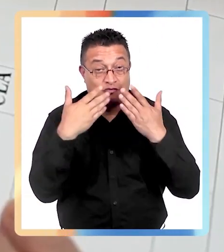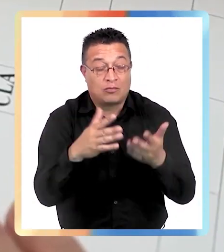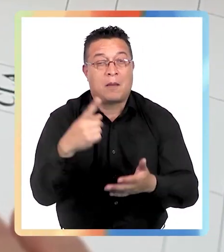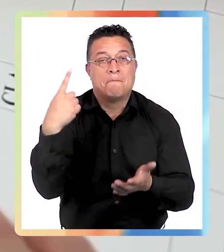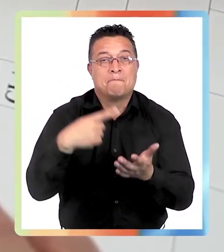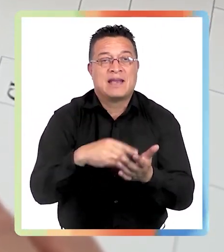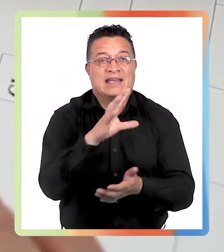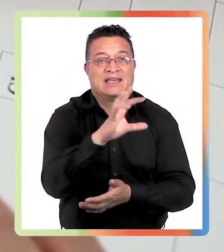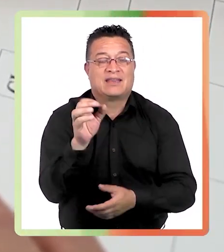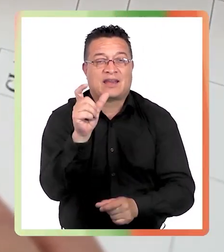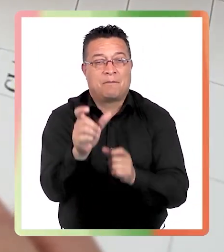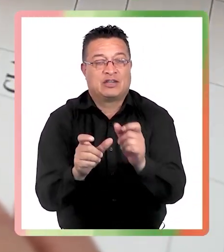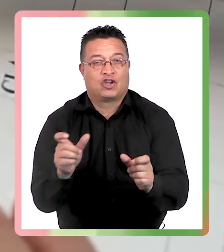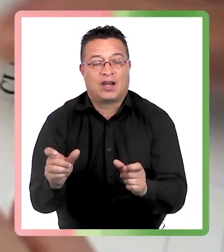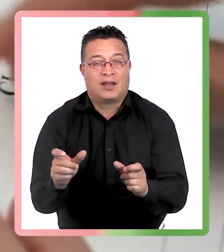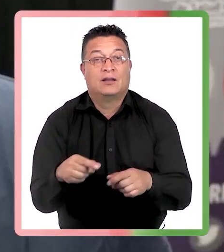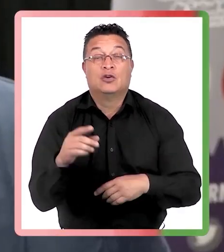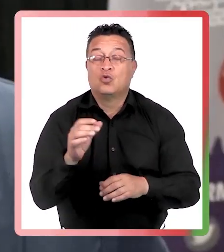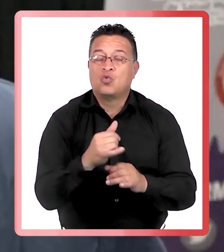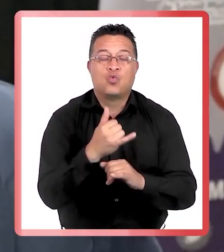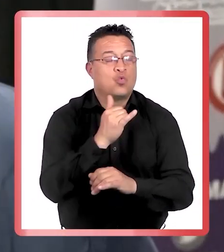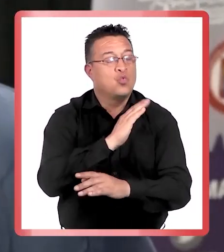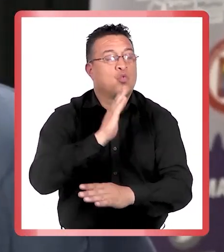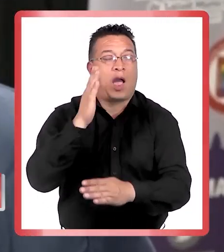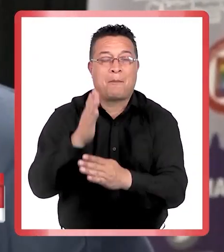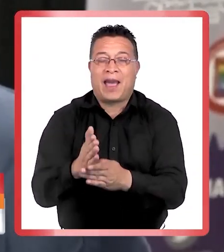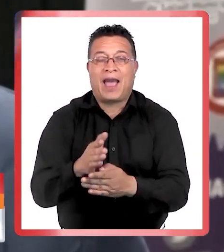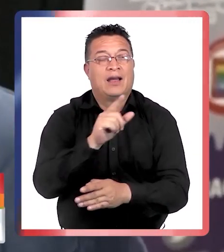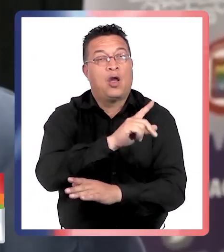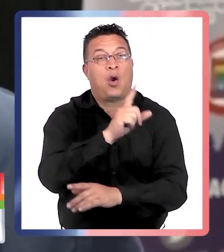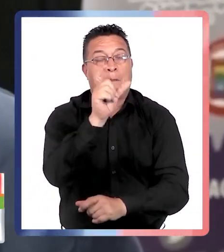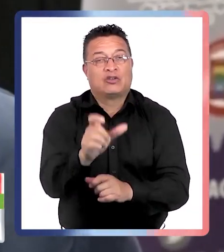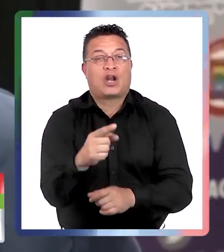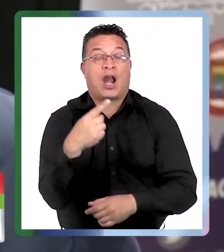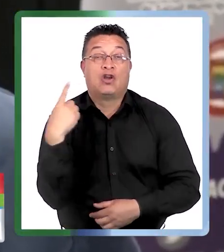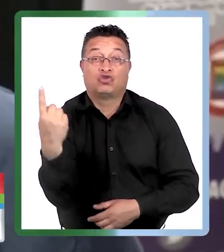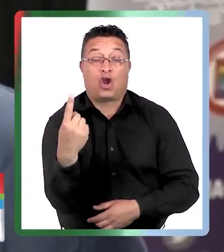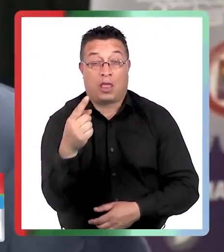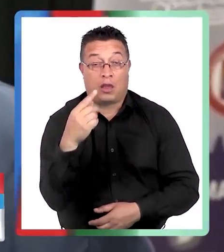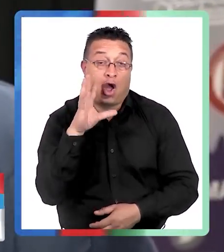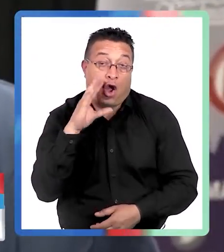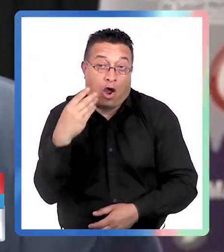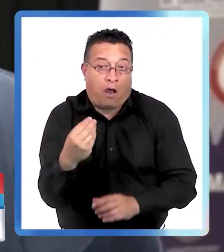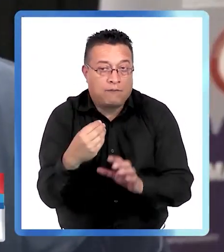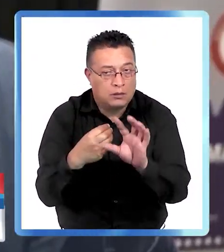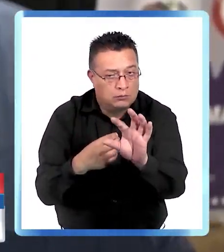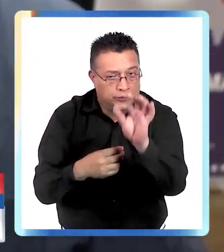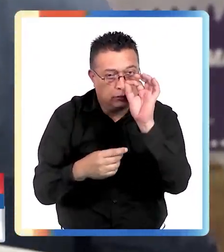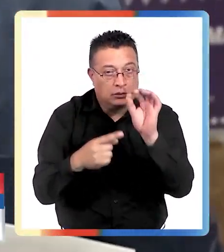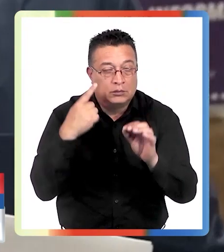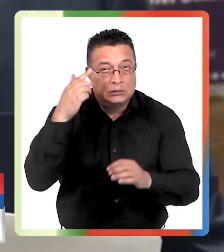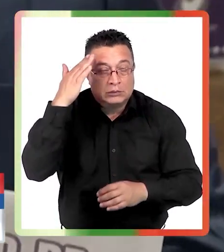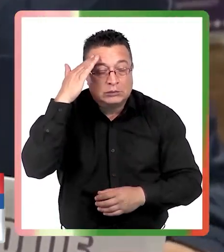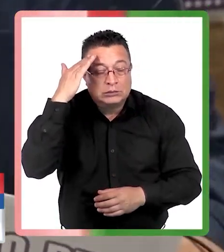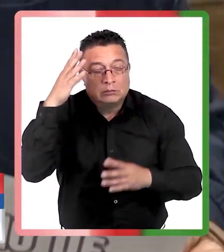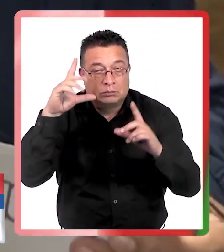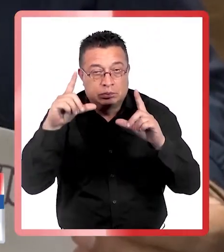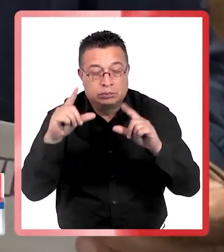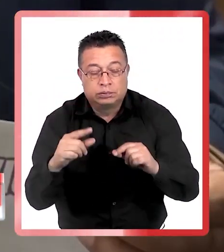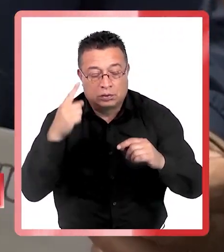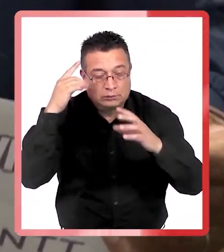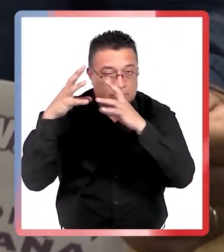1.500 personas. Nunca más una persona que esté sola o con evidentes rasgos de tener algún tipo de demencia o de enfermedad